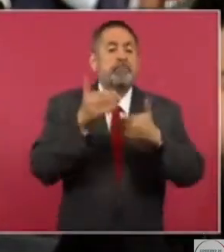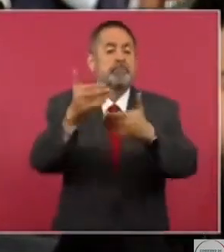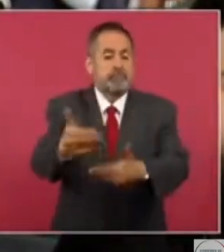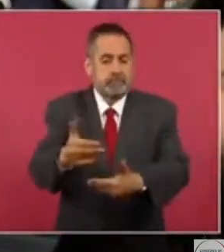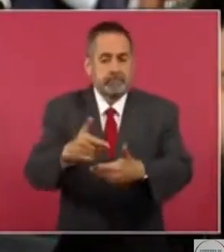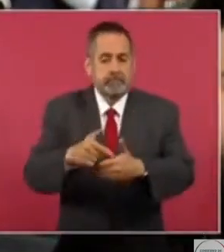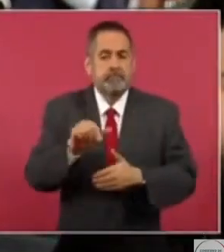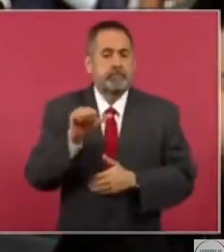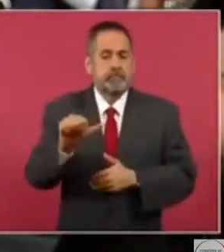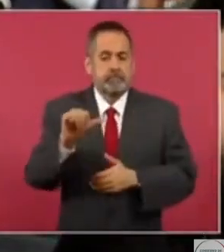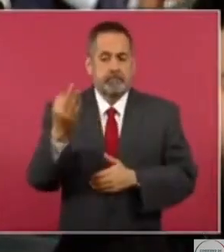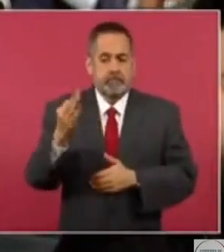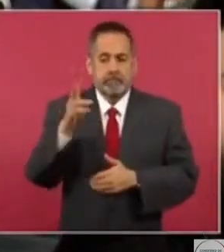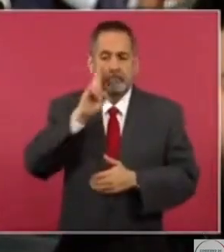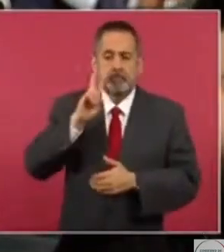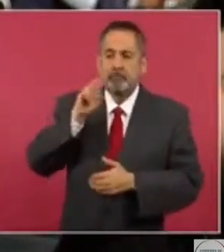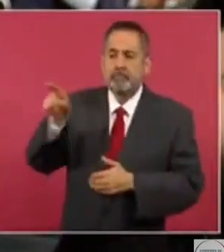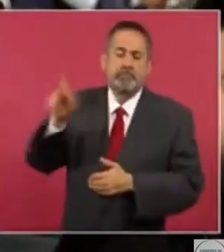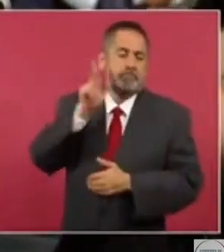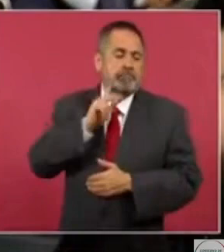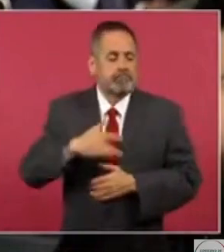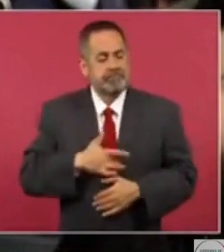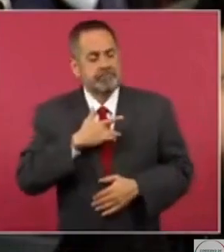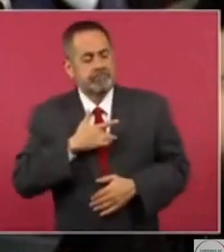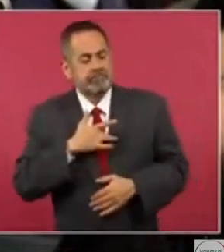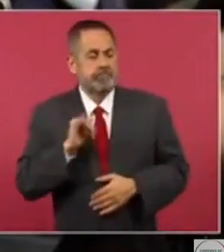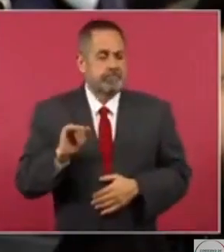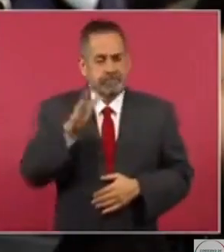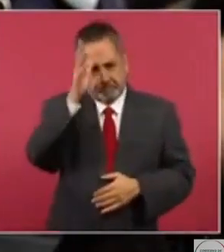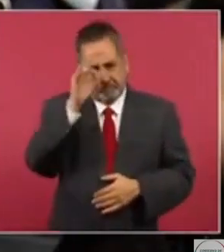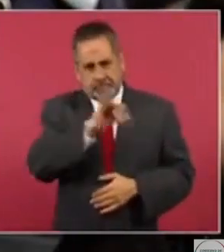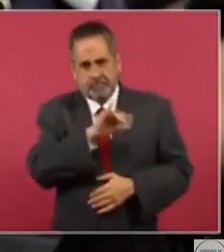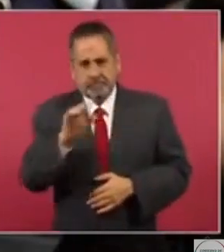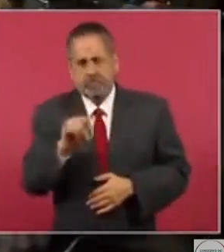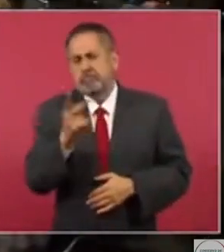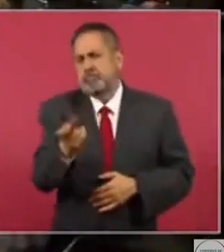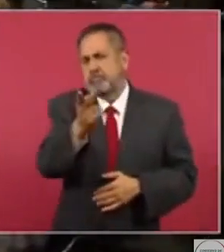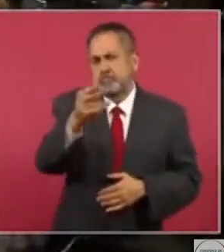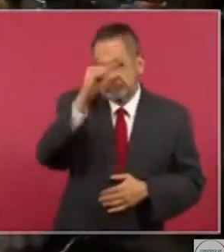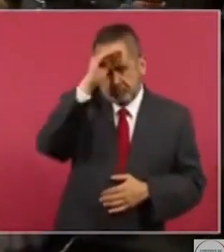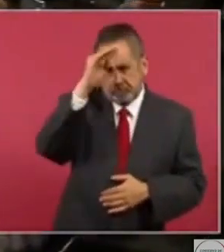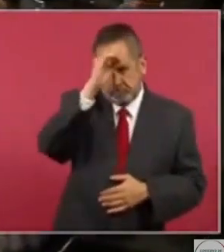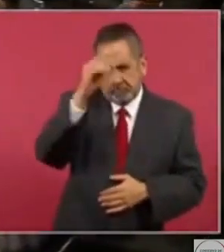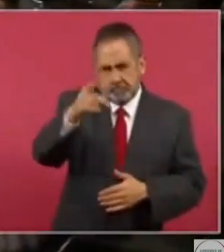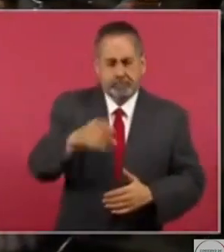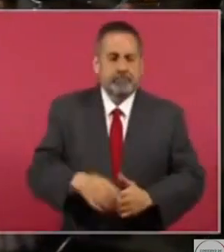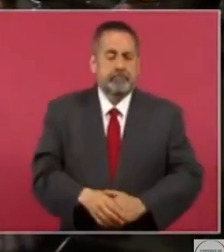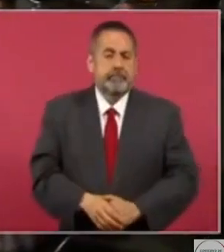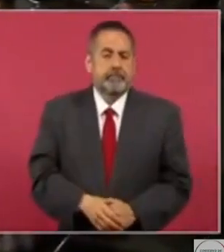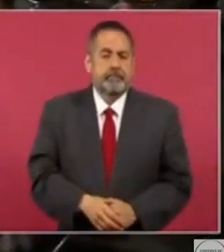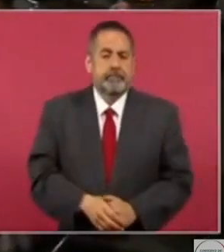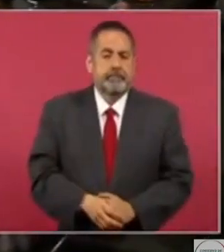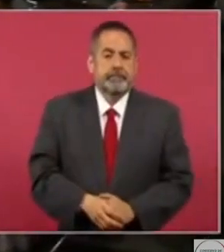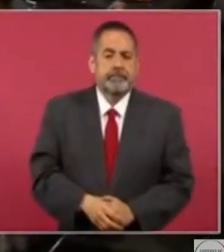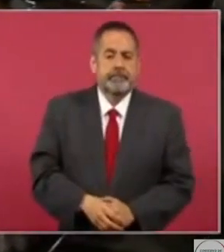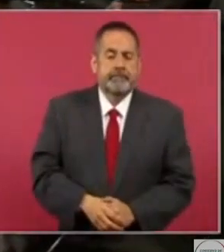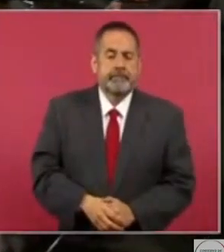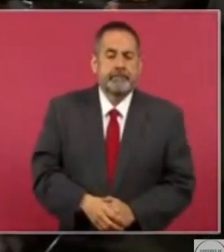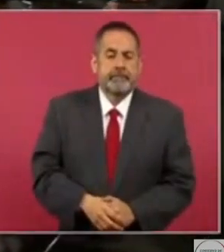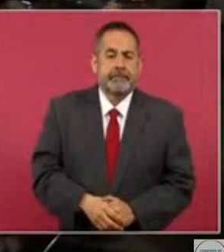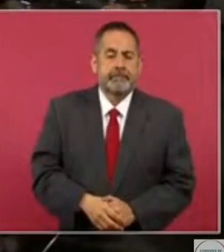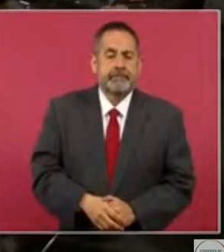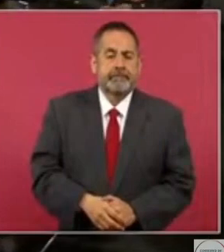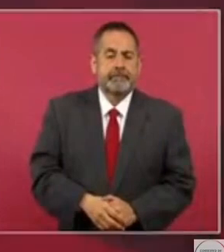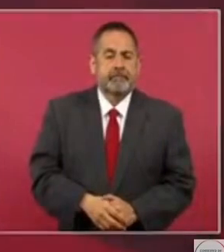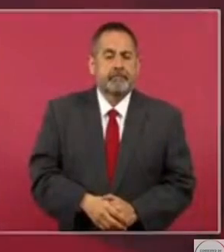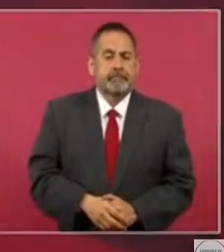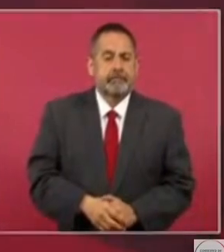ver si Petróleos Mexicanos aceptaría este acuerdo. ¿Alguna opinión al respecto, presidente? Bueno, en todos